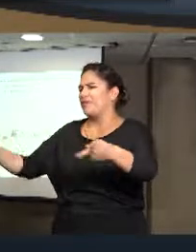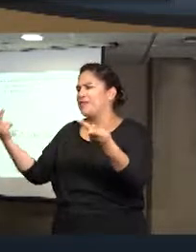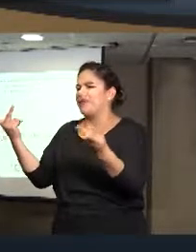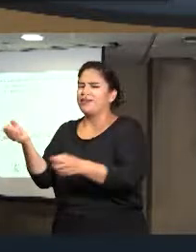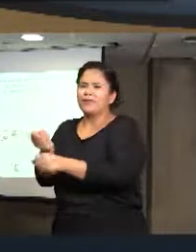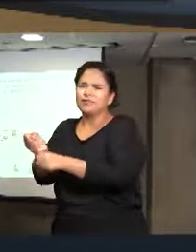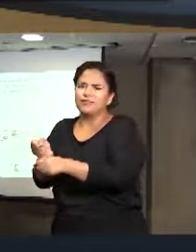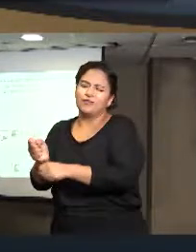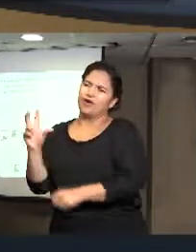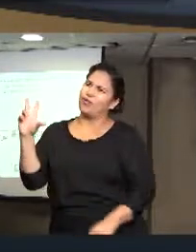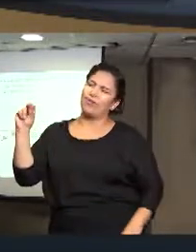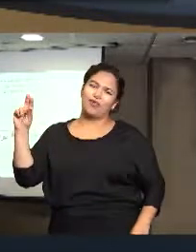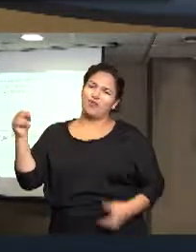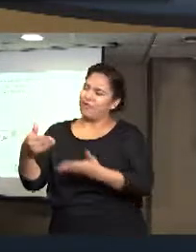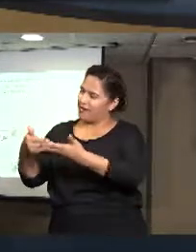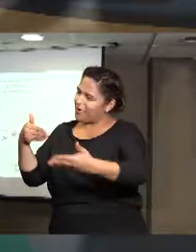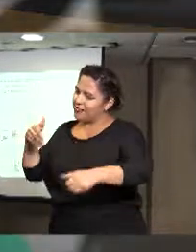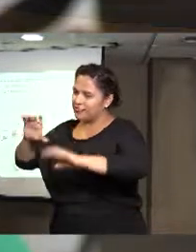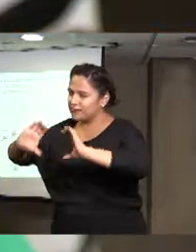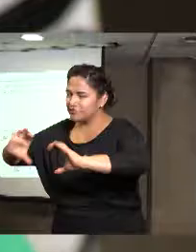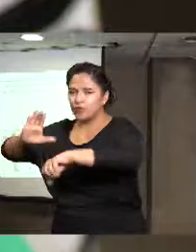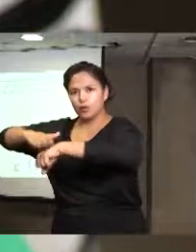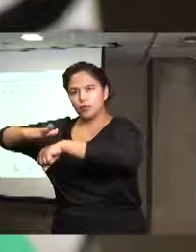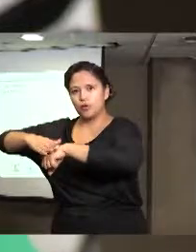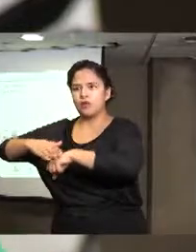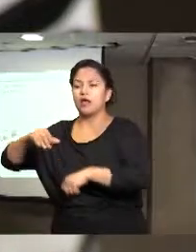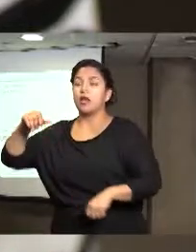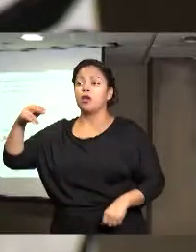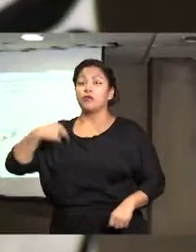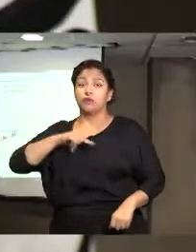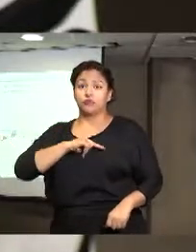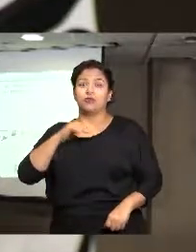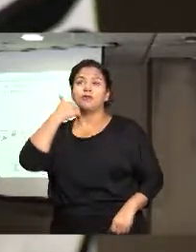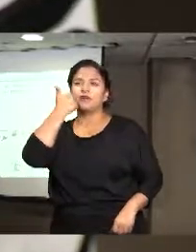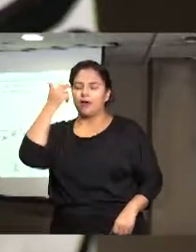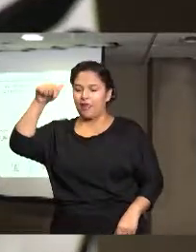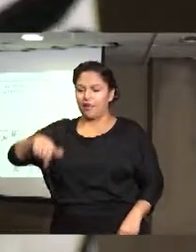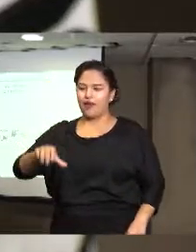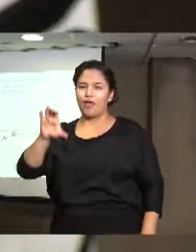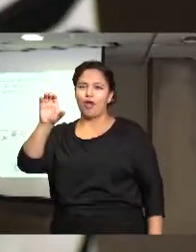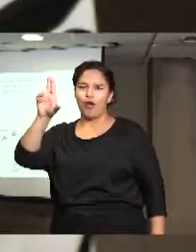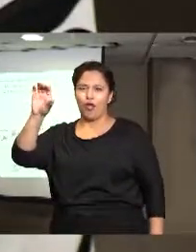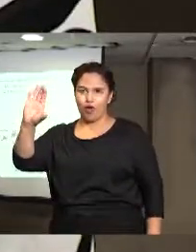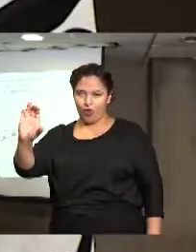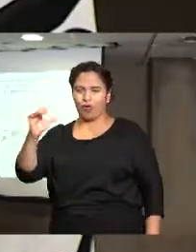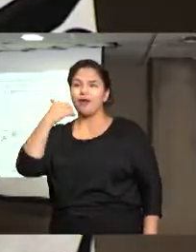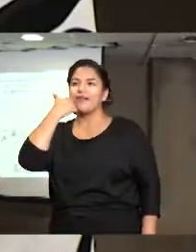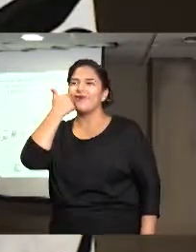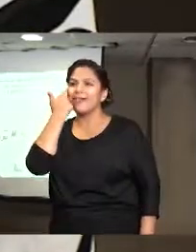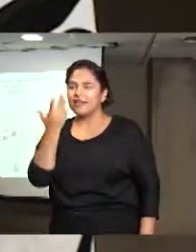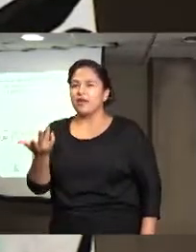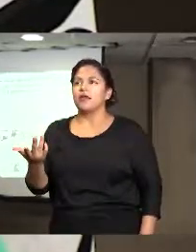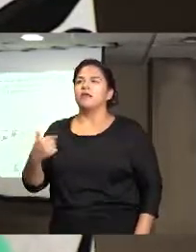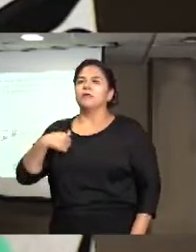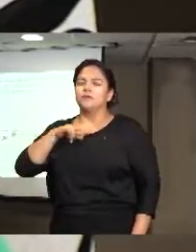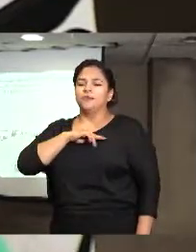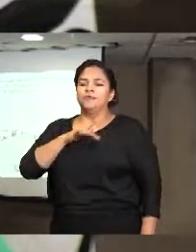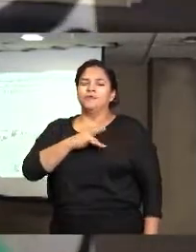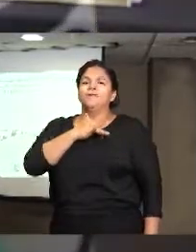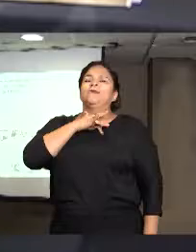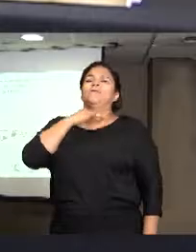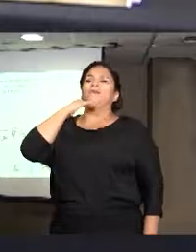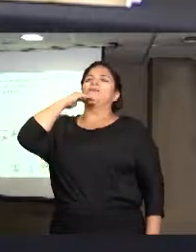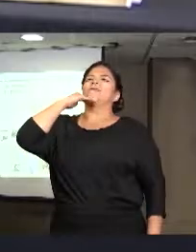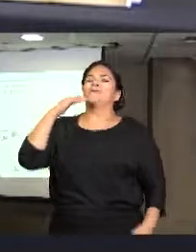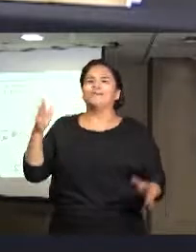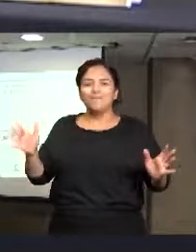es la trata de personas. ¿Qué queremos? Pues bueno en CRO queremos ser parte y estamos muy orgullosos, muy